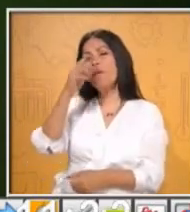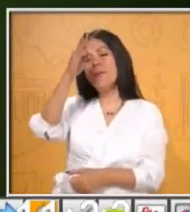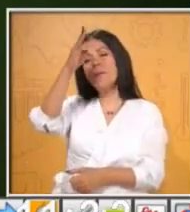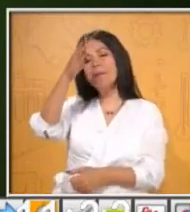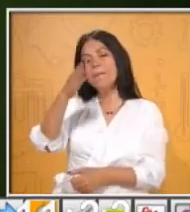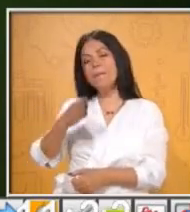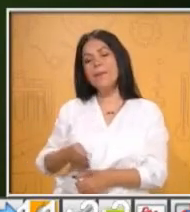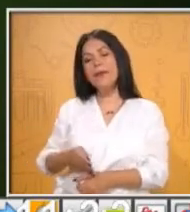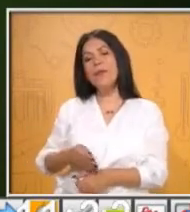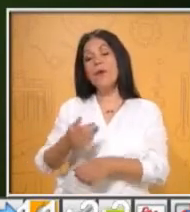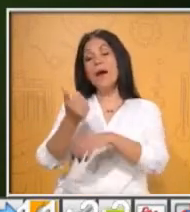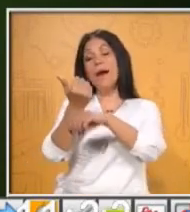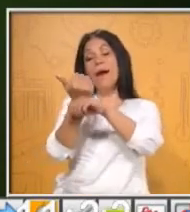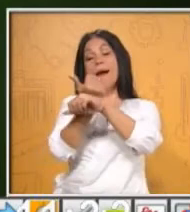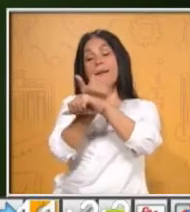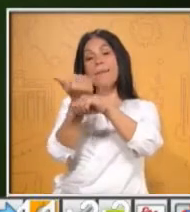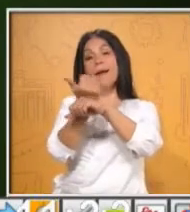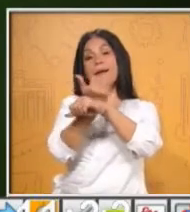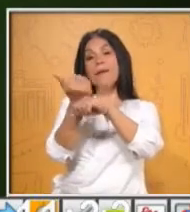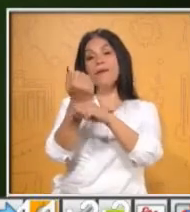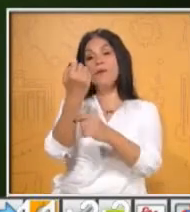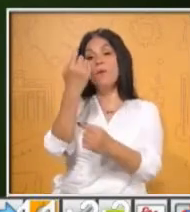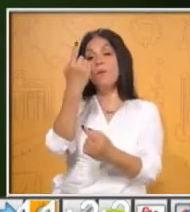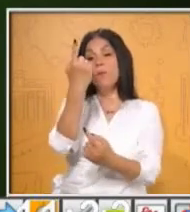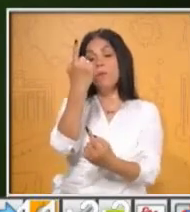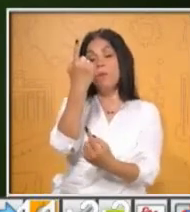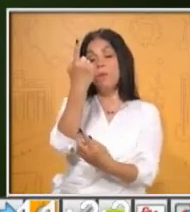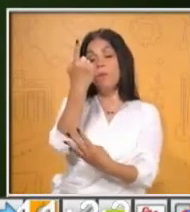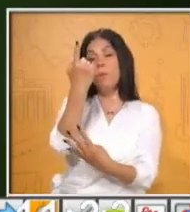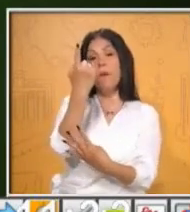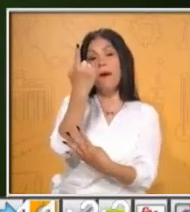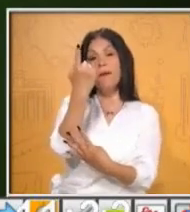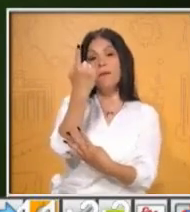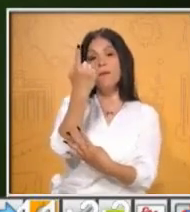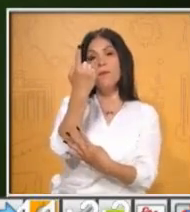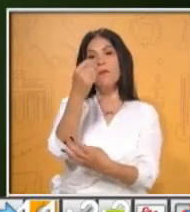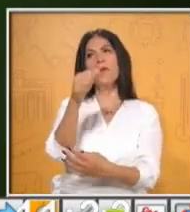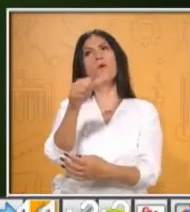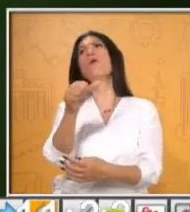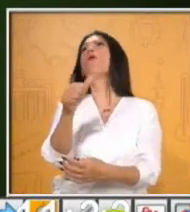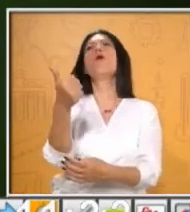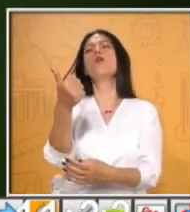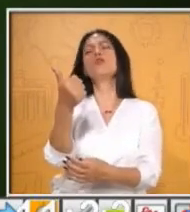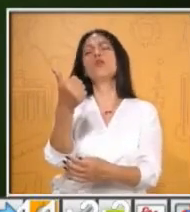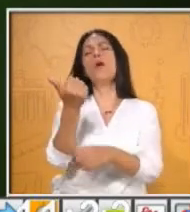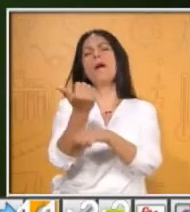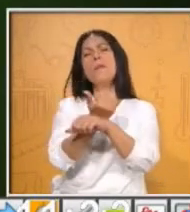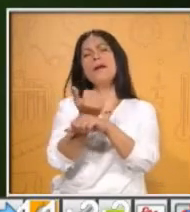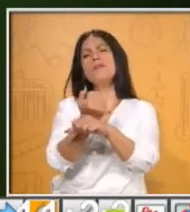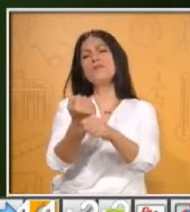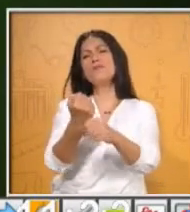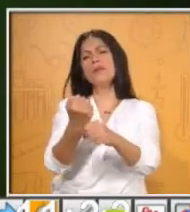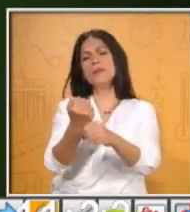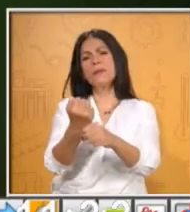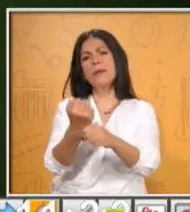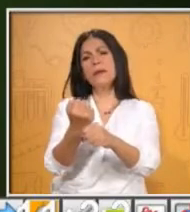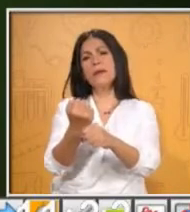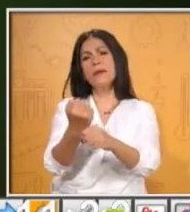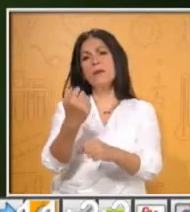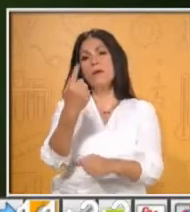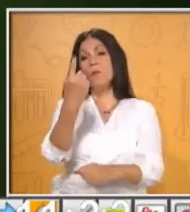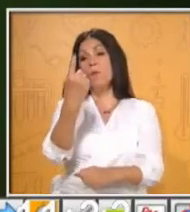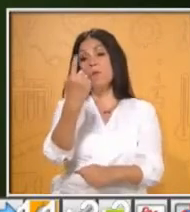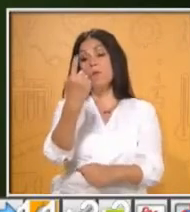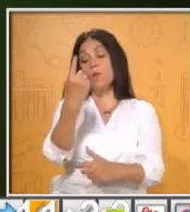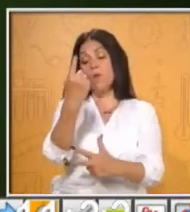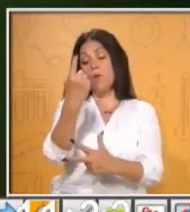con amarillo los cuartos y con otro tipo de amarillo los octavos. Con una especie